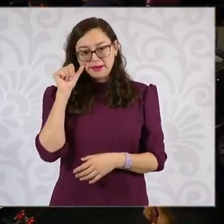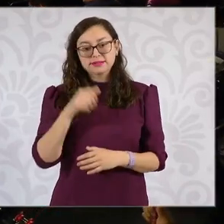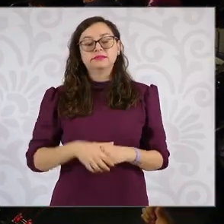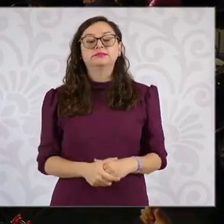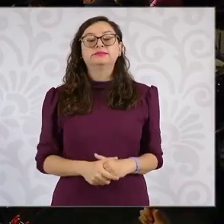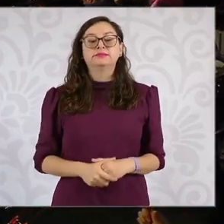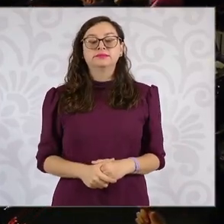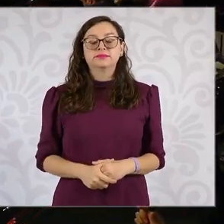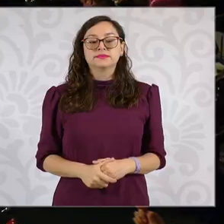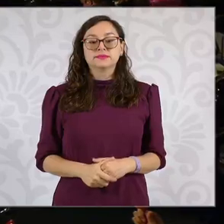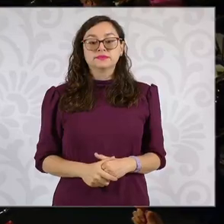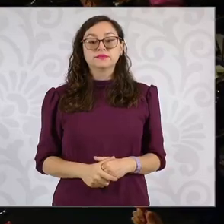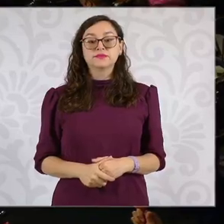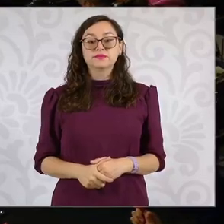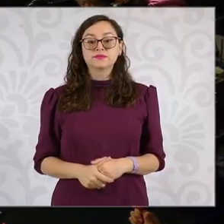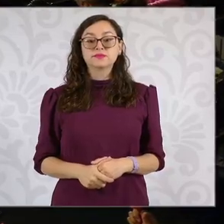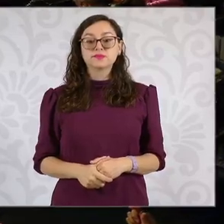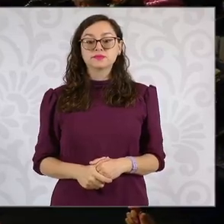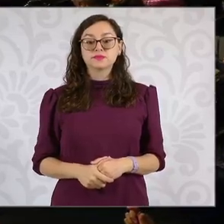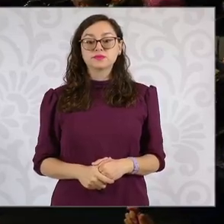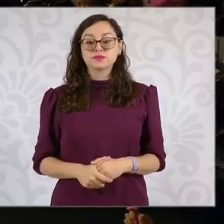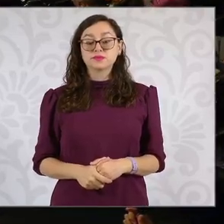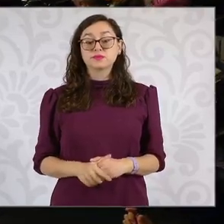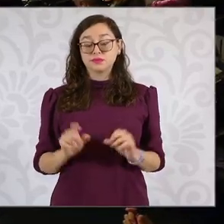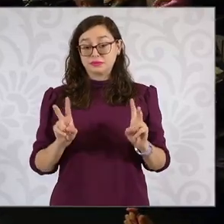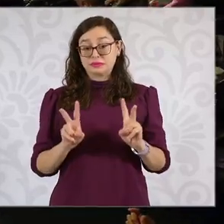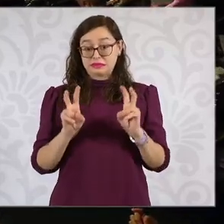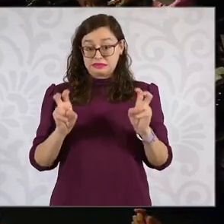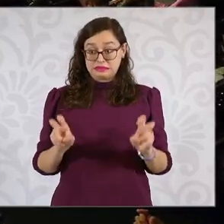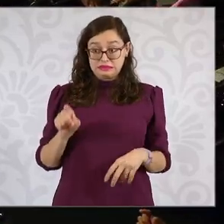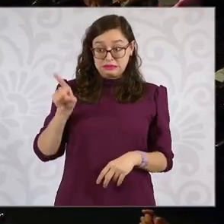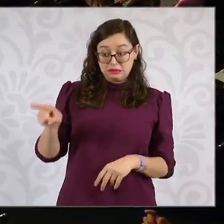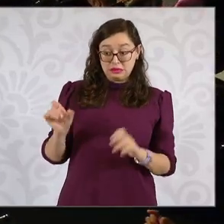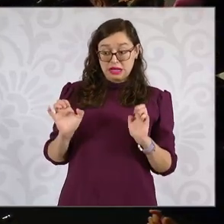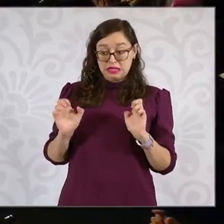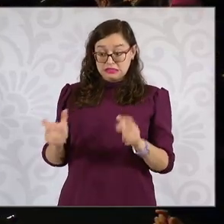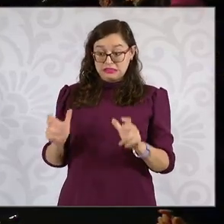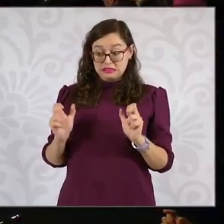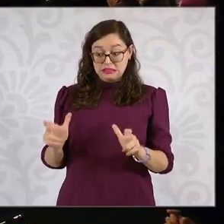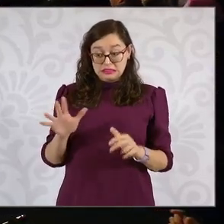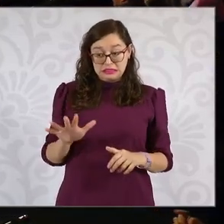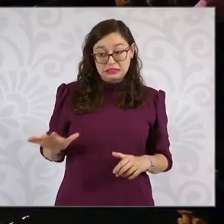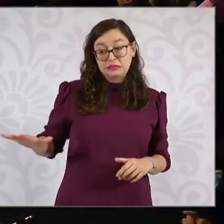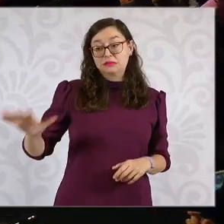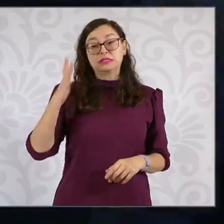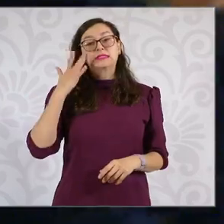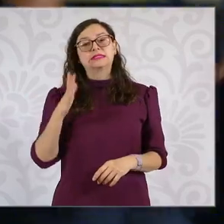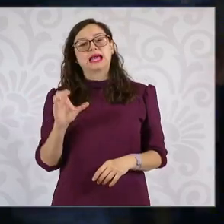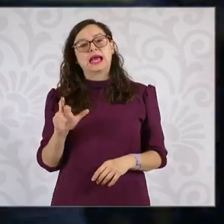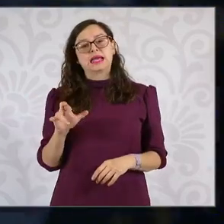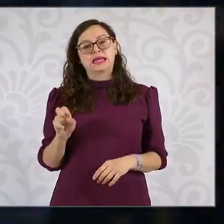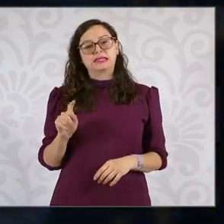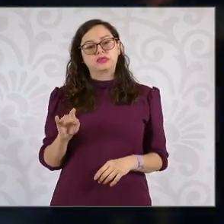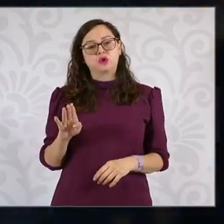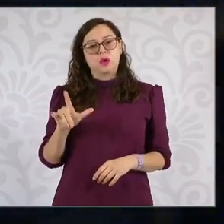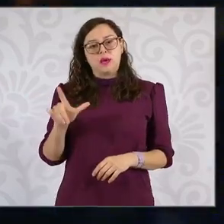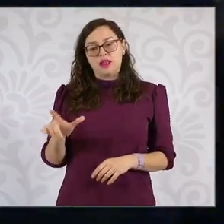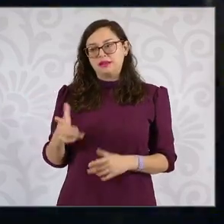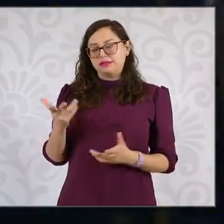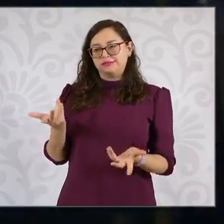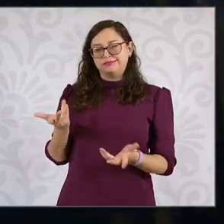retomando un poco el tema del padre que fue asesinado en San Cristóbal de las Casas en Chiapas,